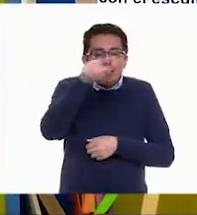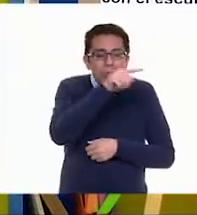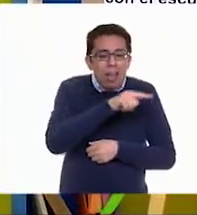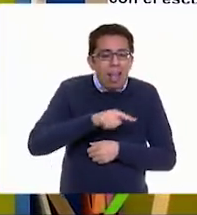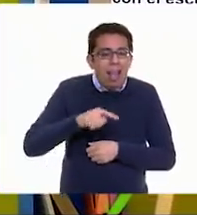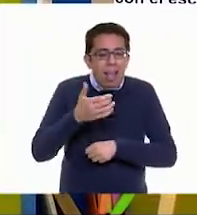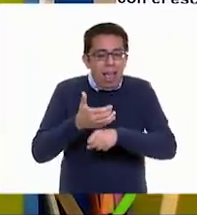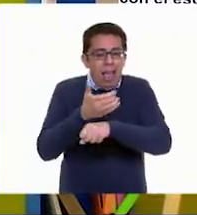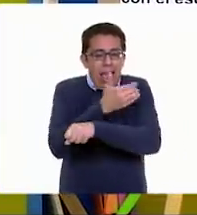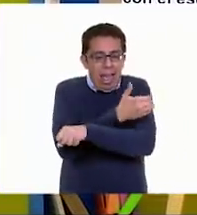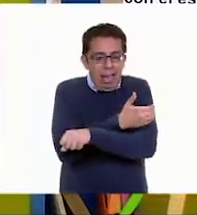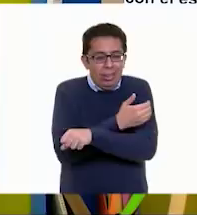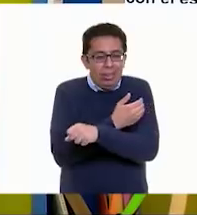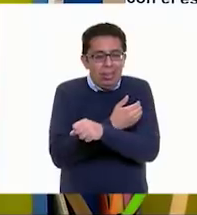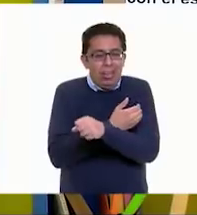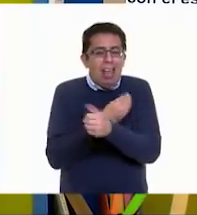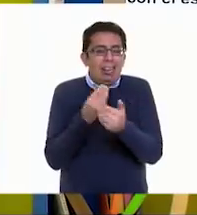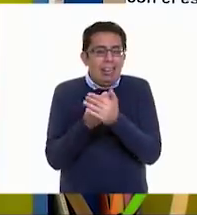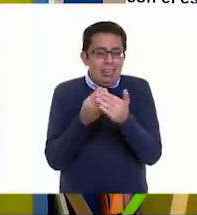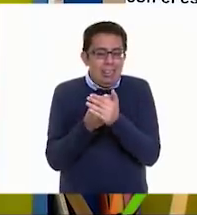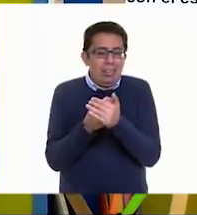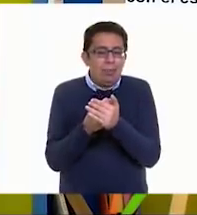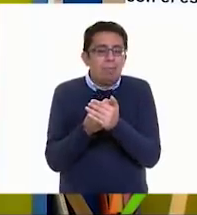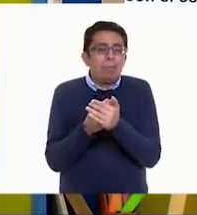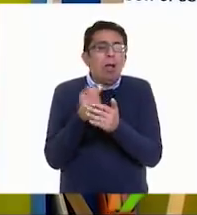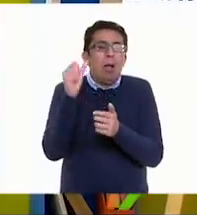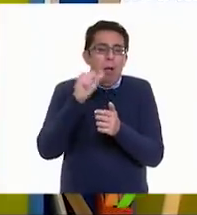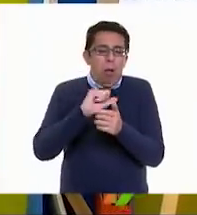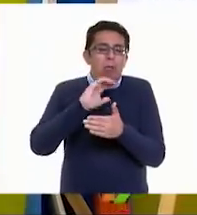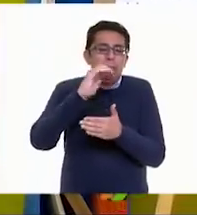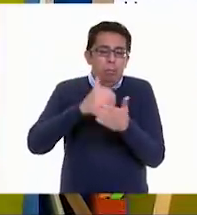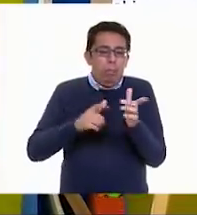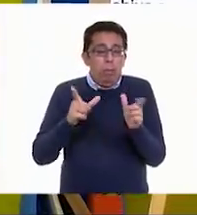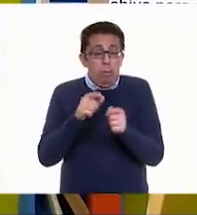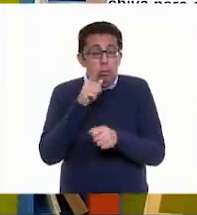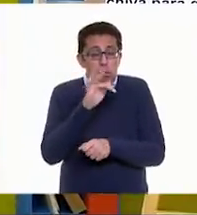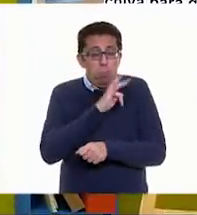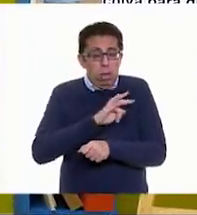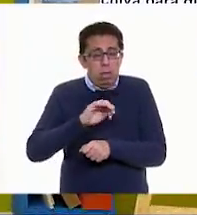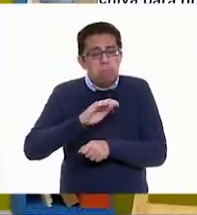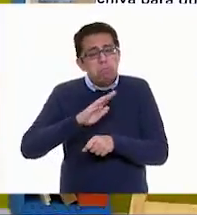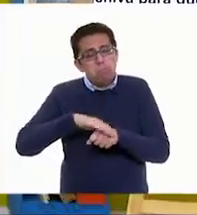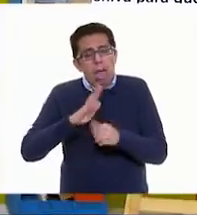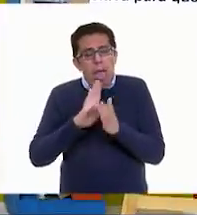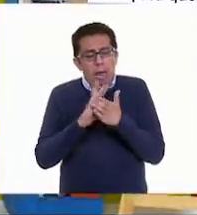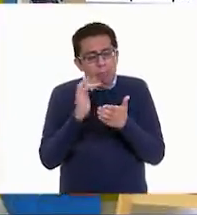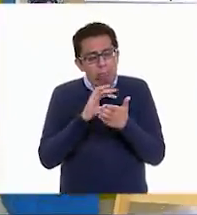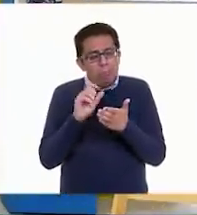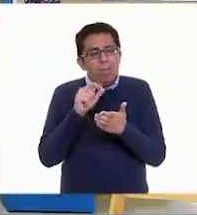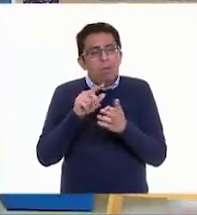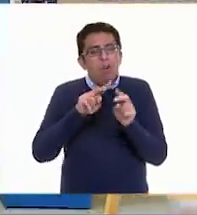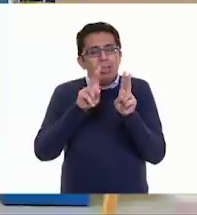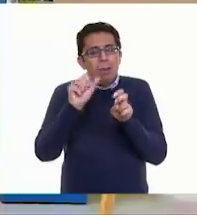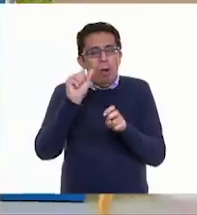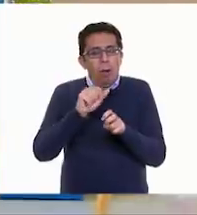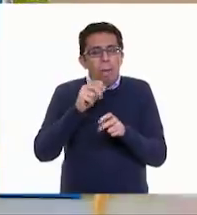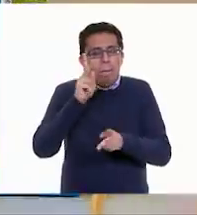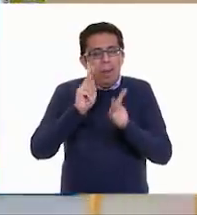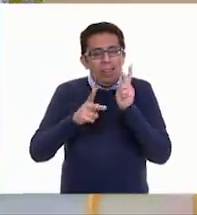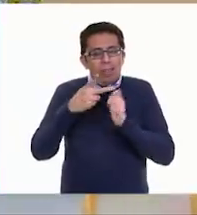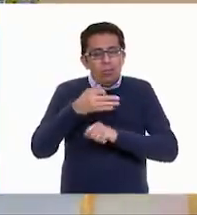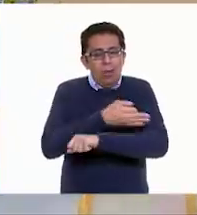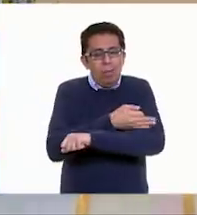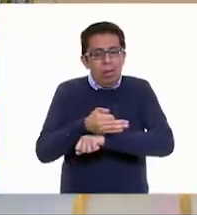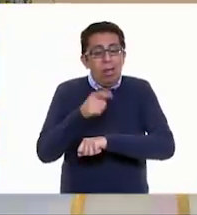también que nos acompañaron en nuestra clase del día de hoy. Por hoy hemos terminado, pero si te es posible, consulta otros libros y comenta el tema del día de hoy con tu